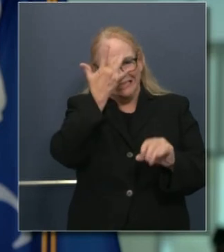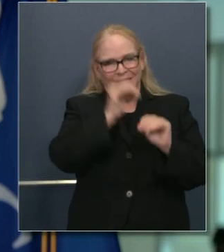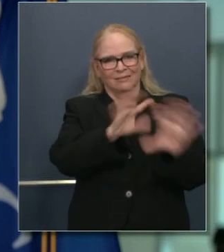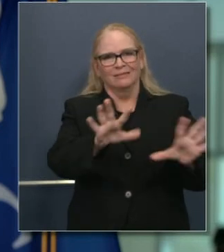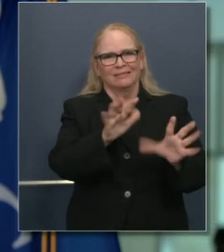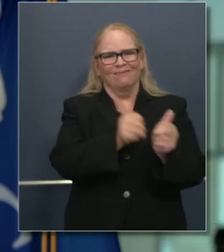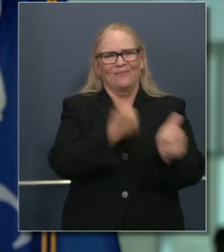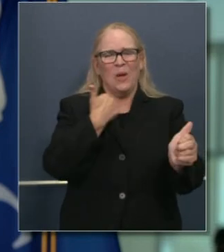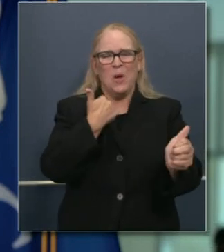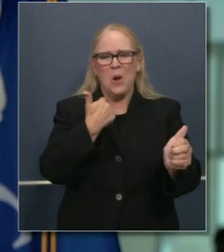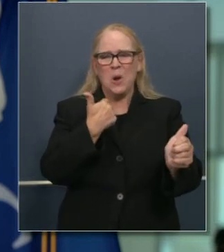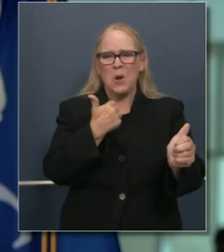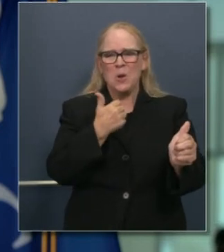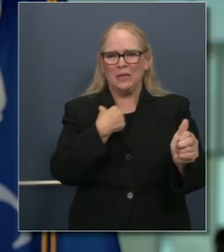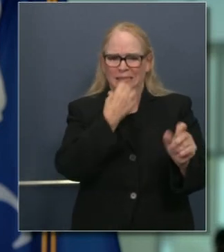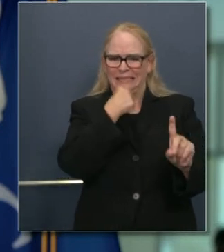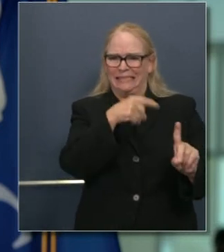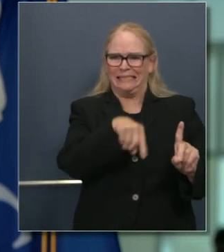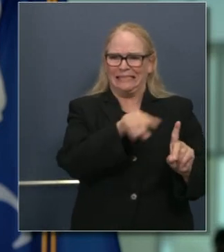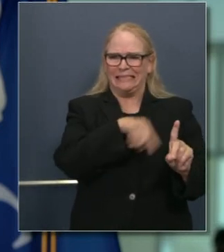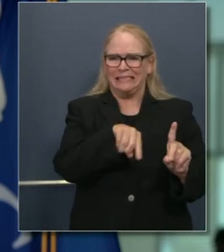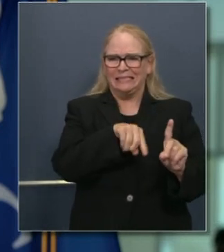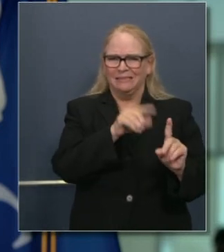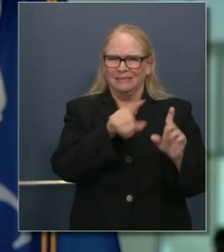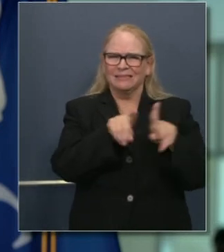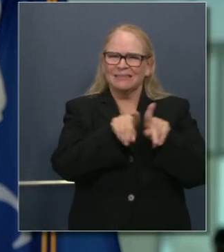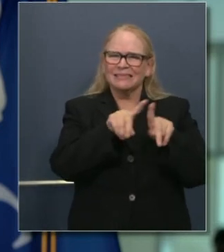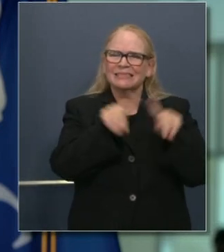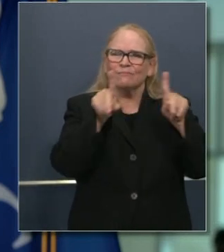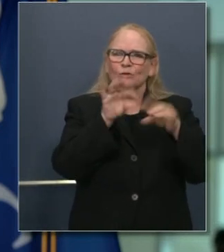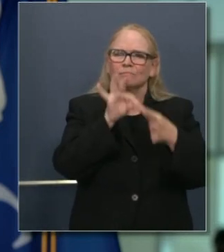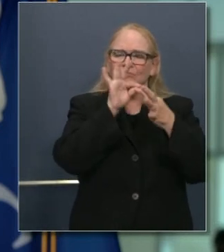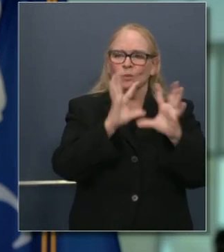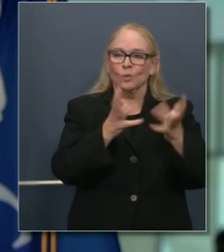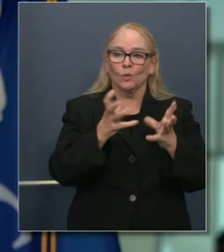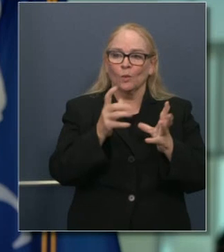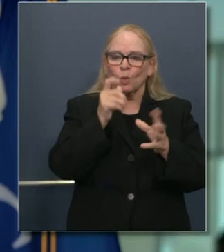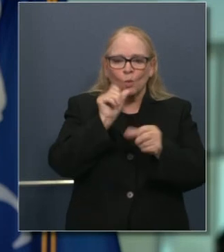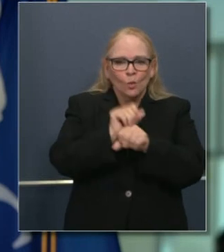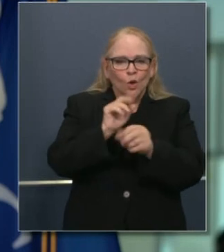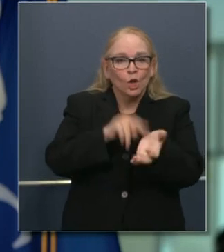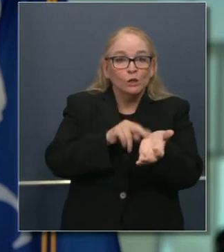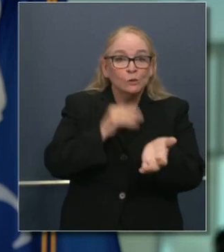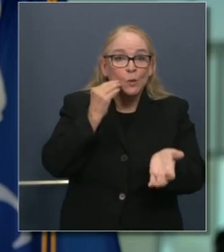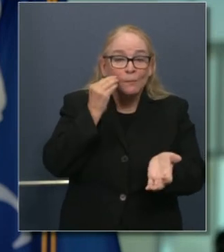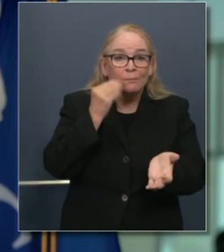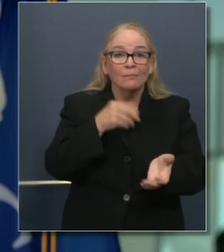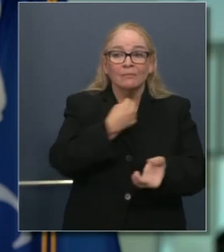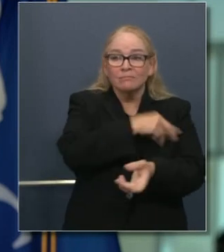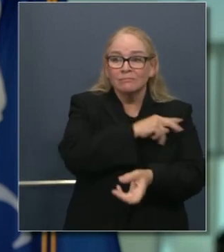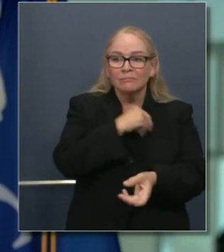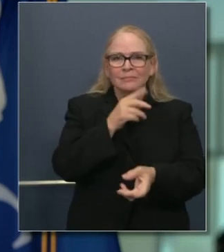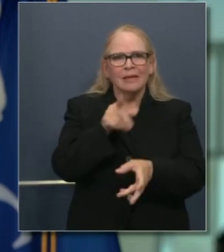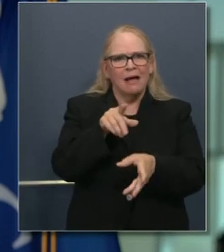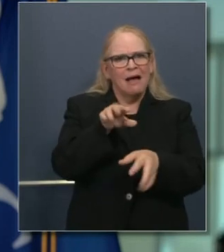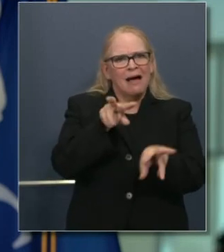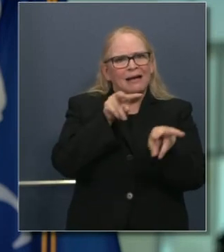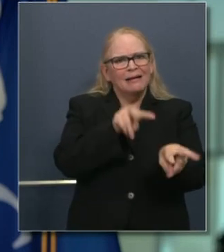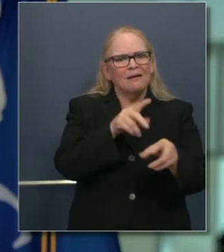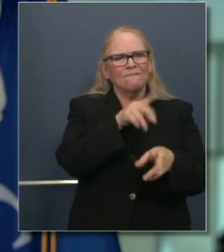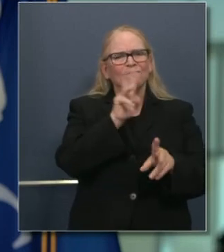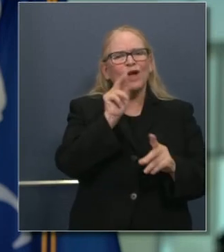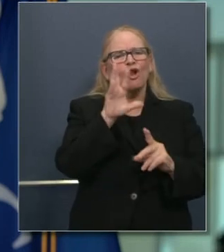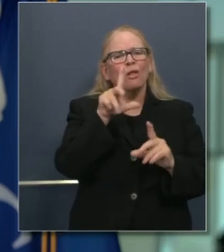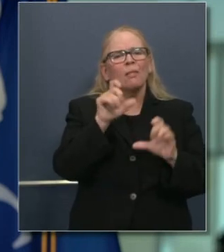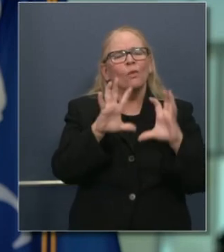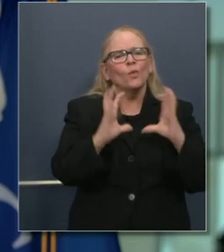de trabajadores, donde se podría propagar rápidamente COVID-19 entre centenares o miles de personas que trabajan codo a codo. Así